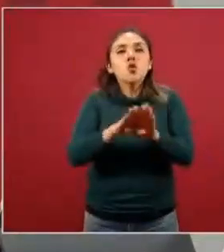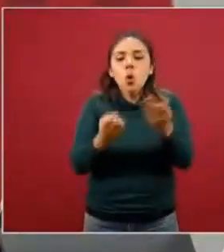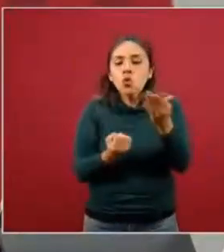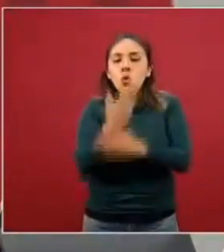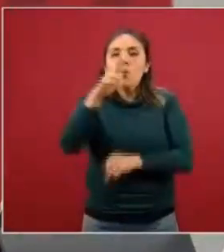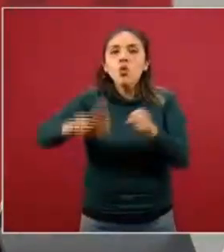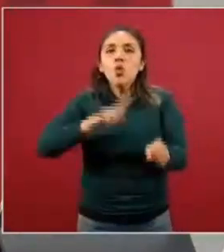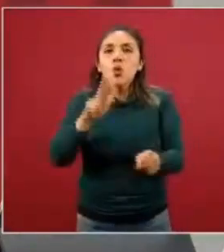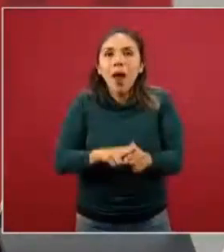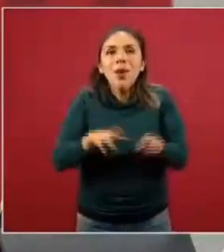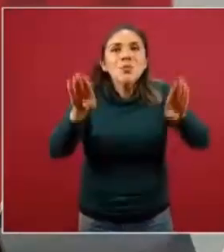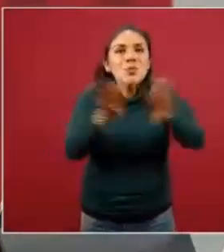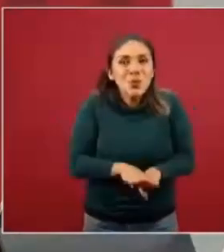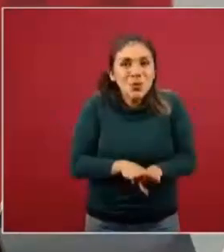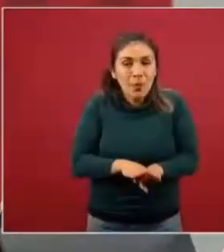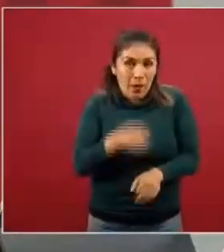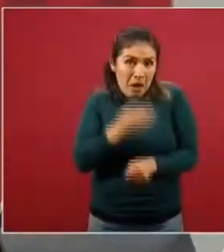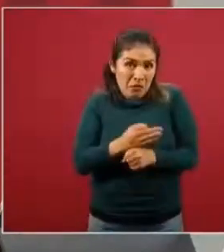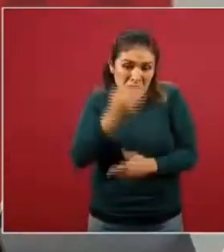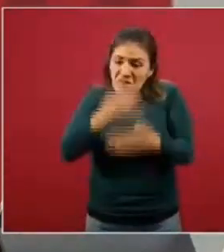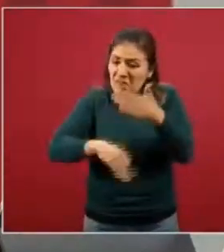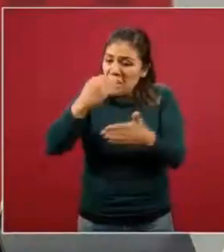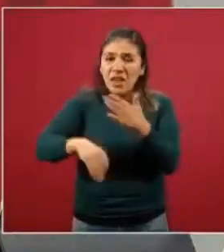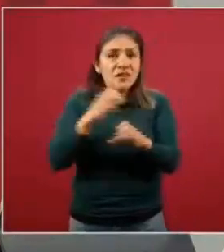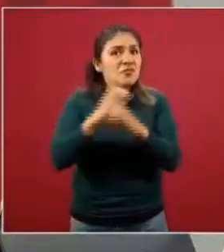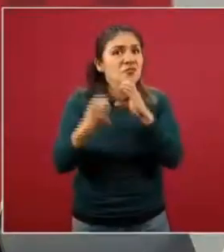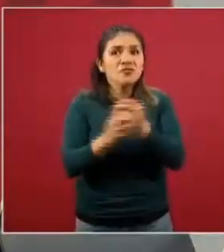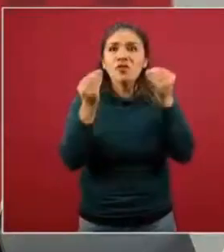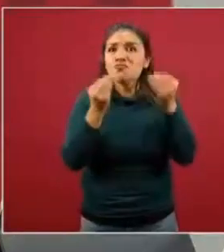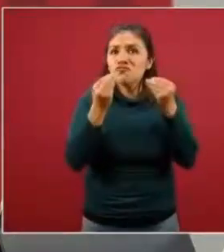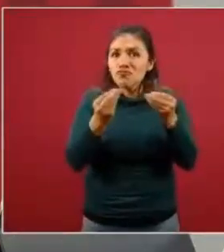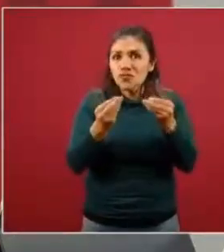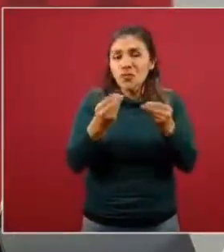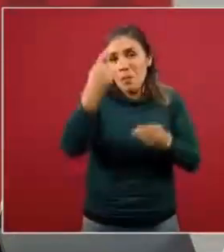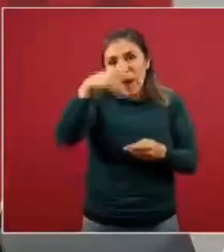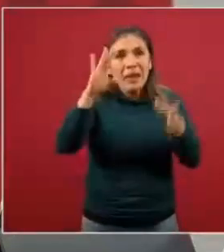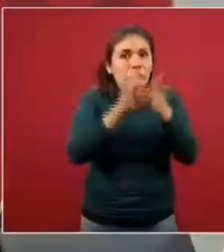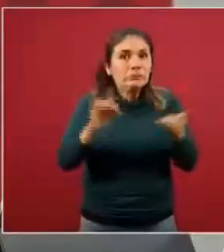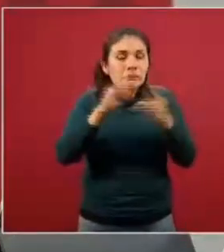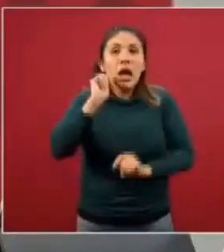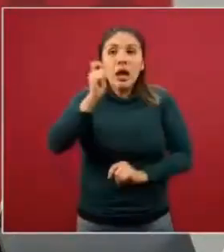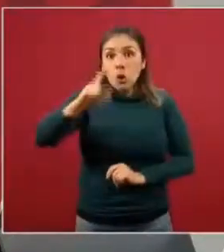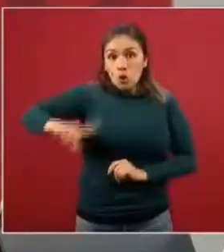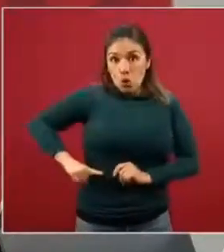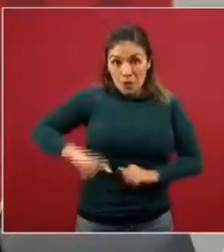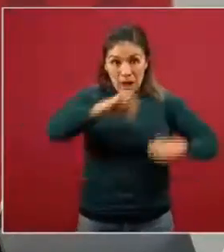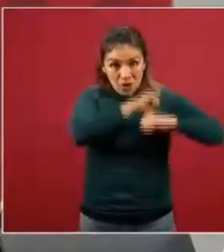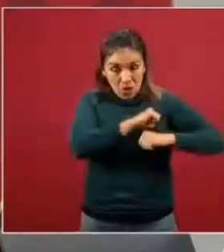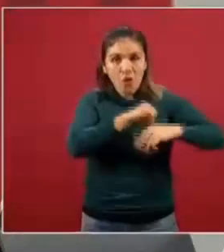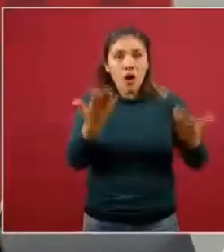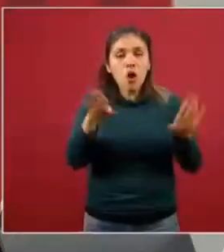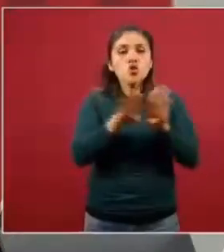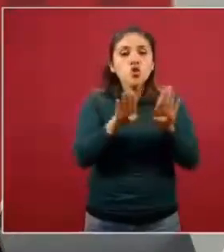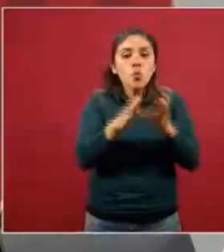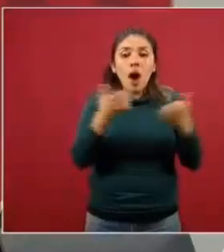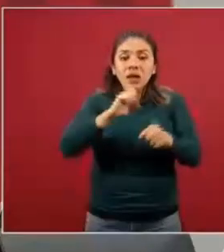Hay muchos elementos todavía por definir, no solamente de lo que hacen los gobiernos, sino de cómo se va a comportar